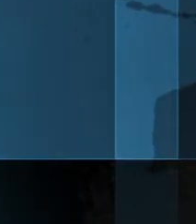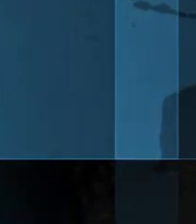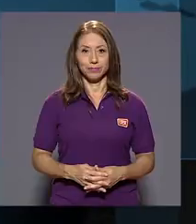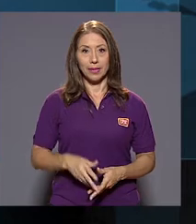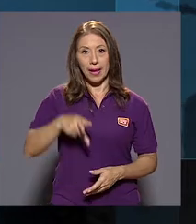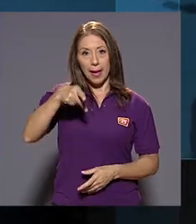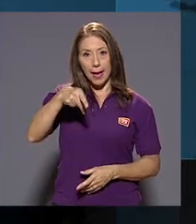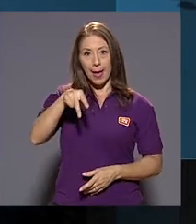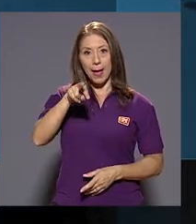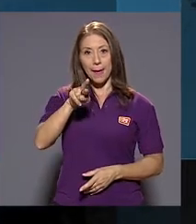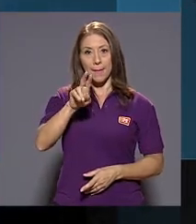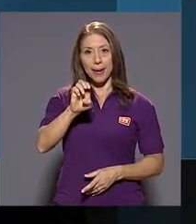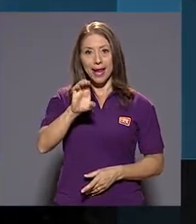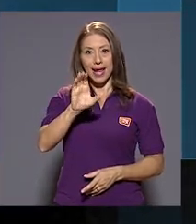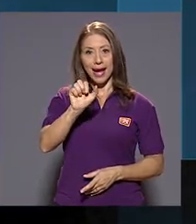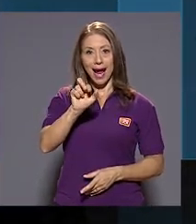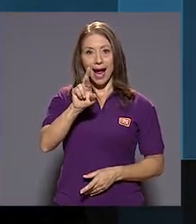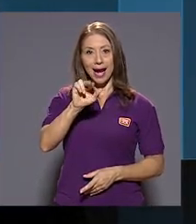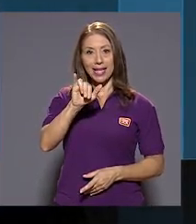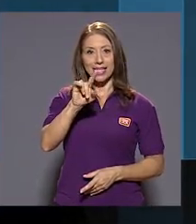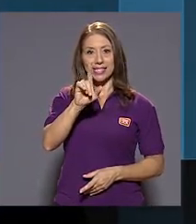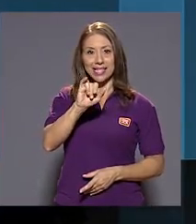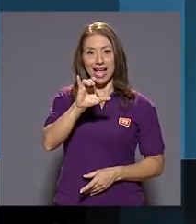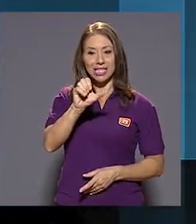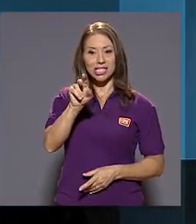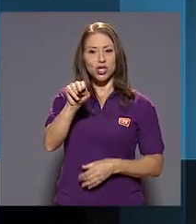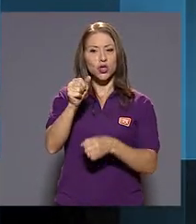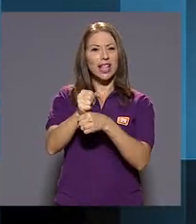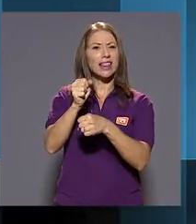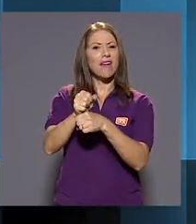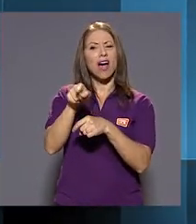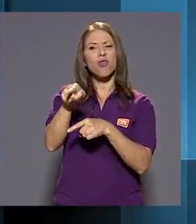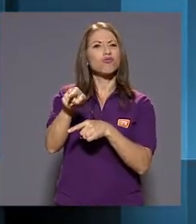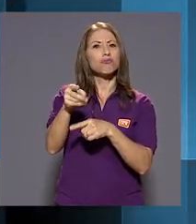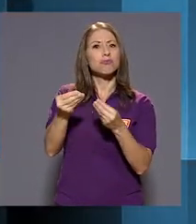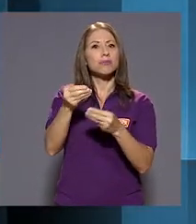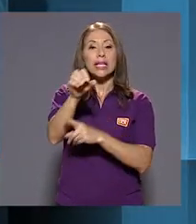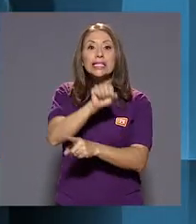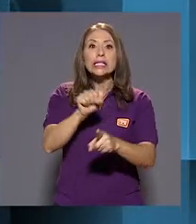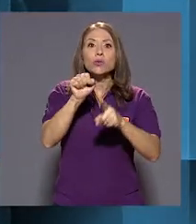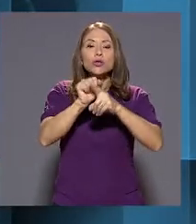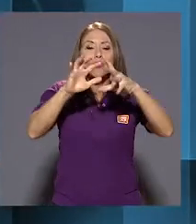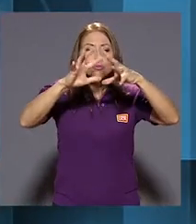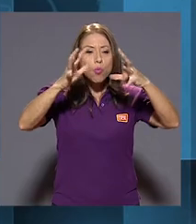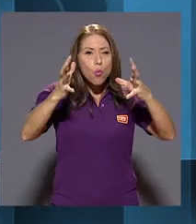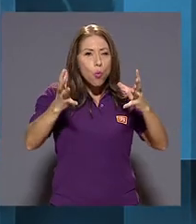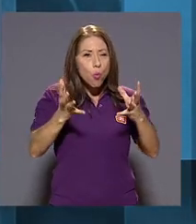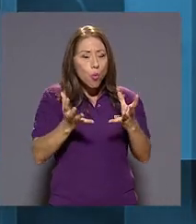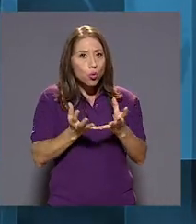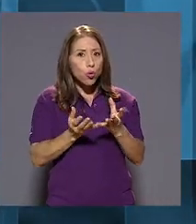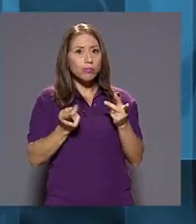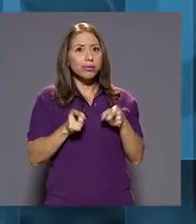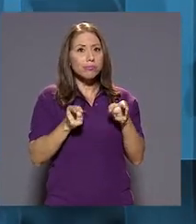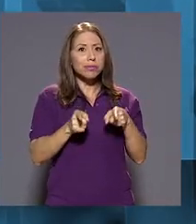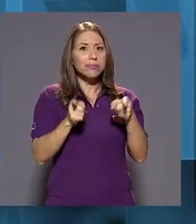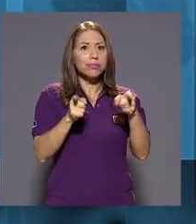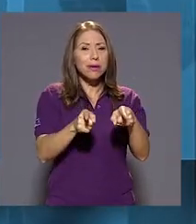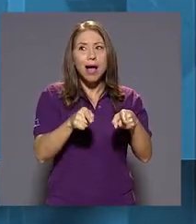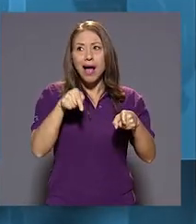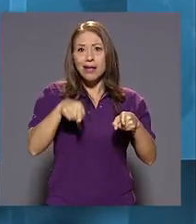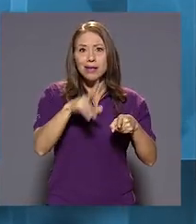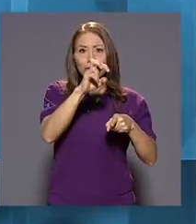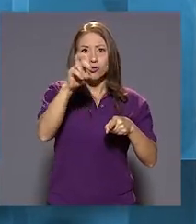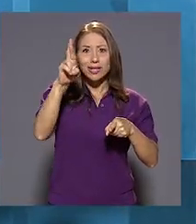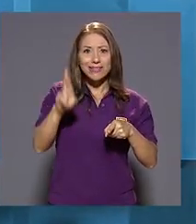La precarización del trabajo es un fenómeno mundial que poco a poco ha ido ganando terreno en una Costa Rica